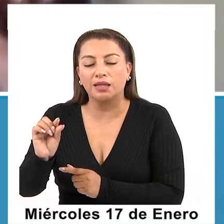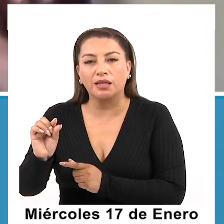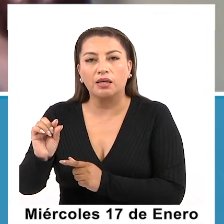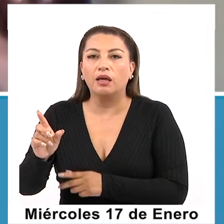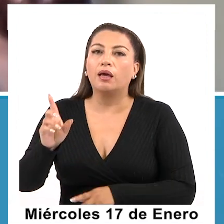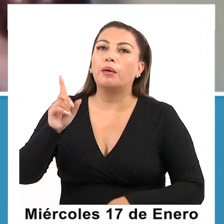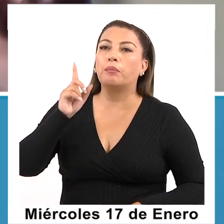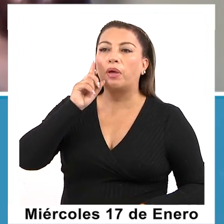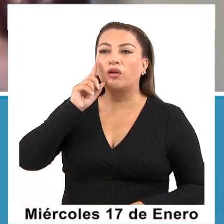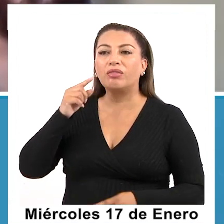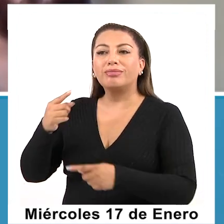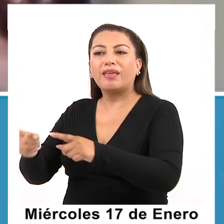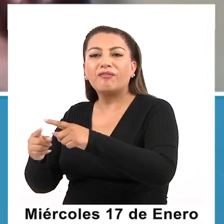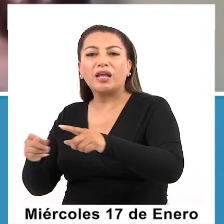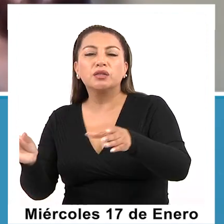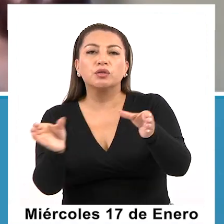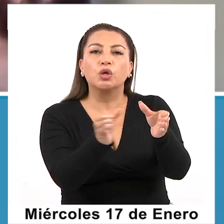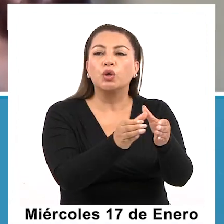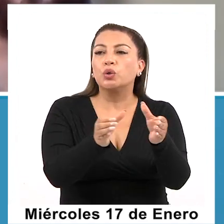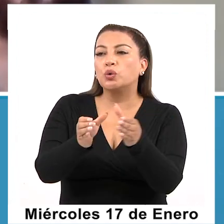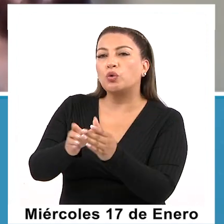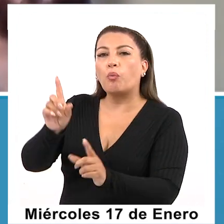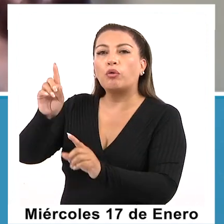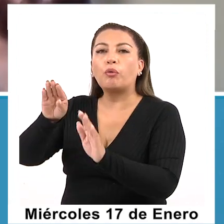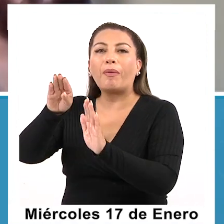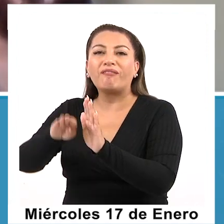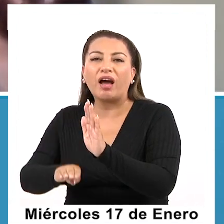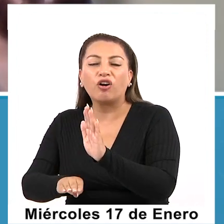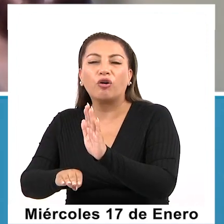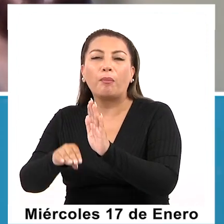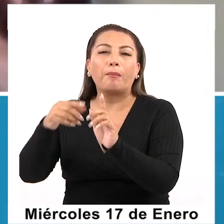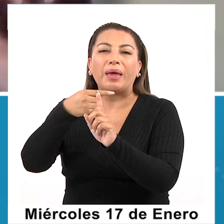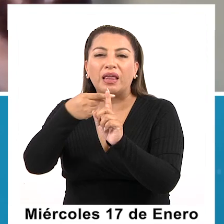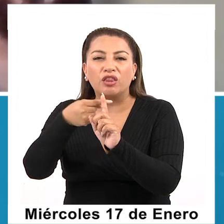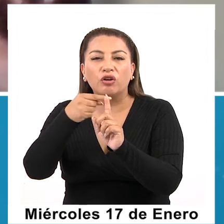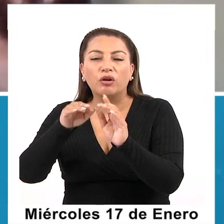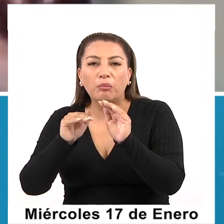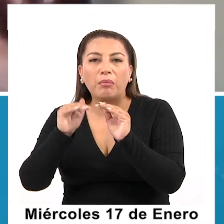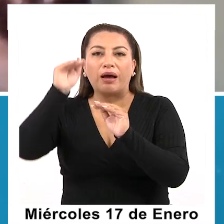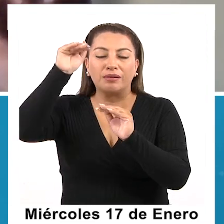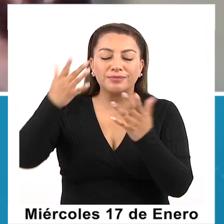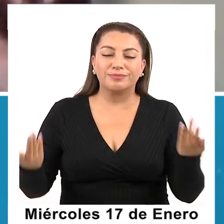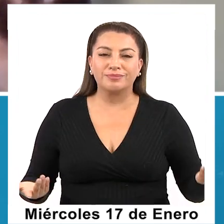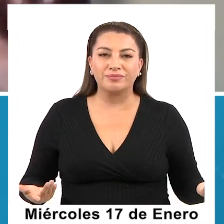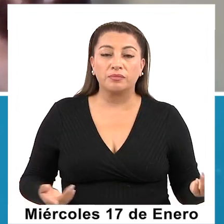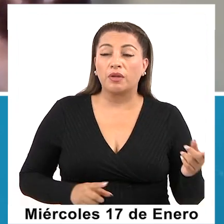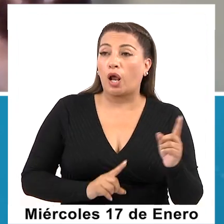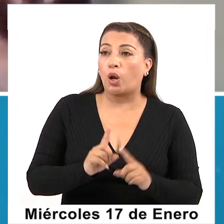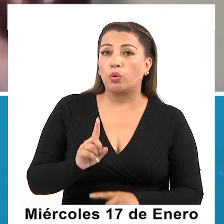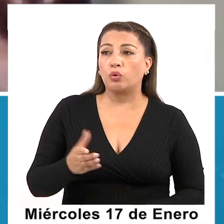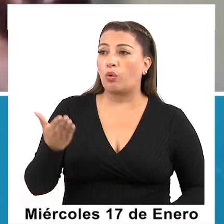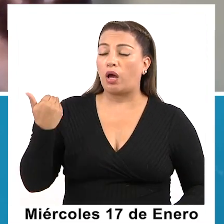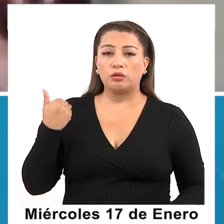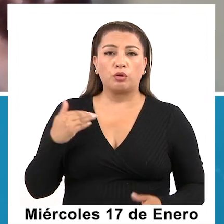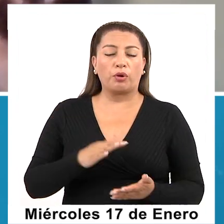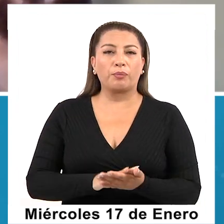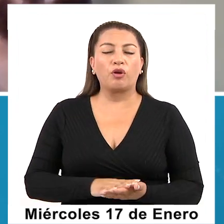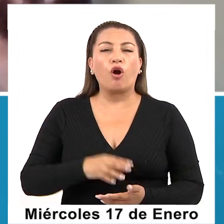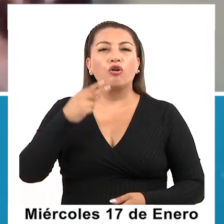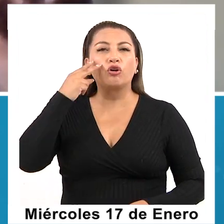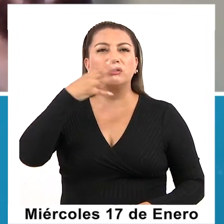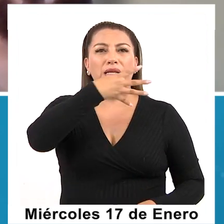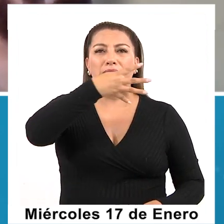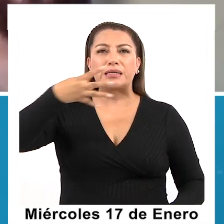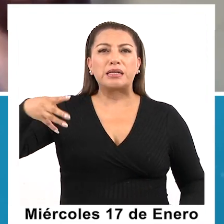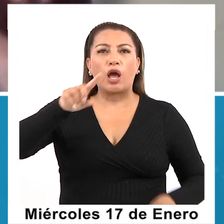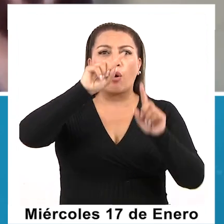Pero se van armando pequeños grupos dependiendo de los niveles. Entonces puedes no haber conocido nunca un pentagrama y se lo